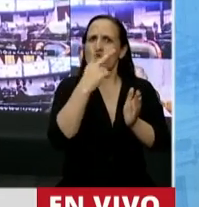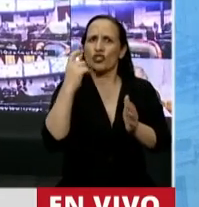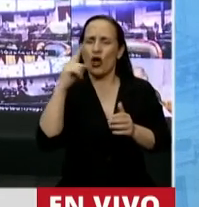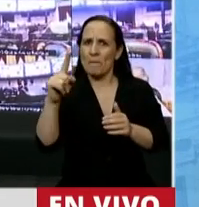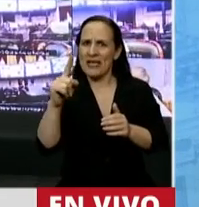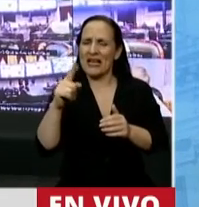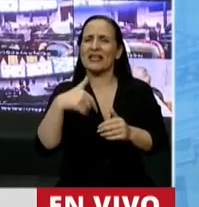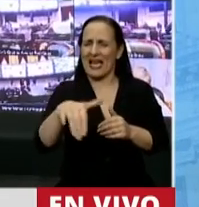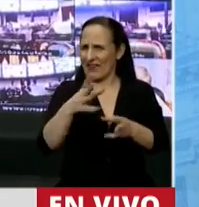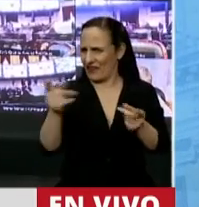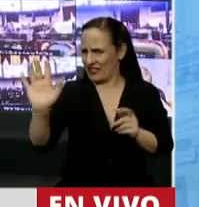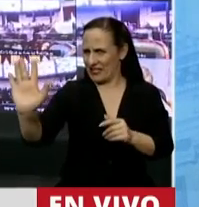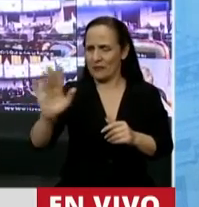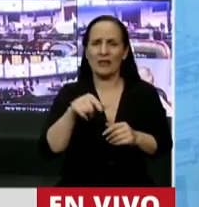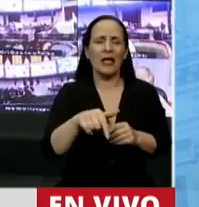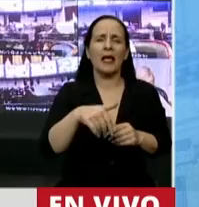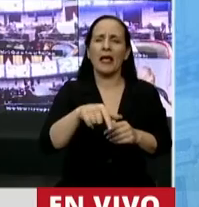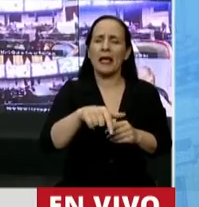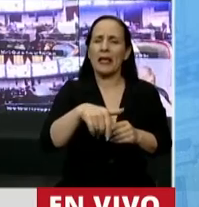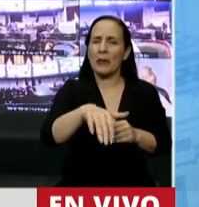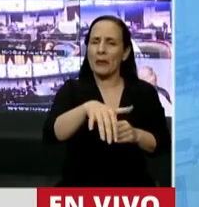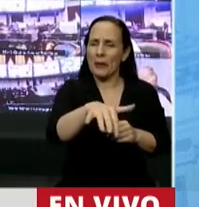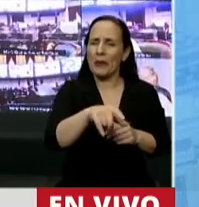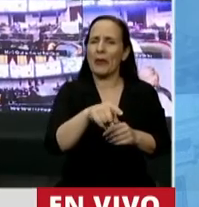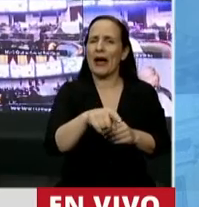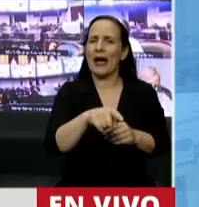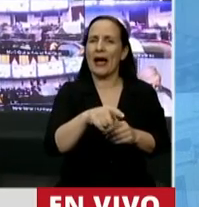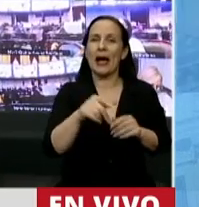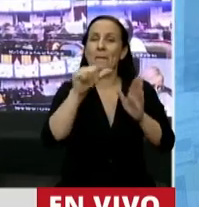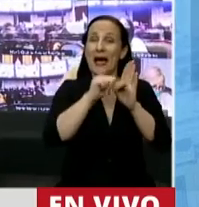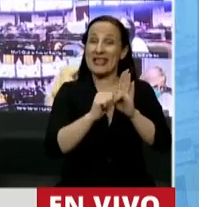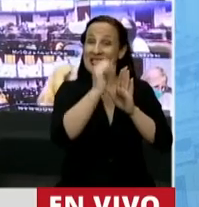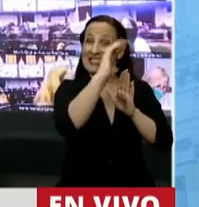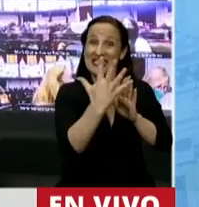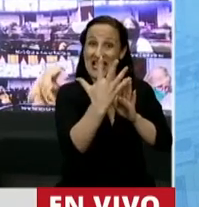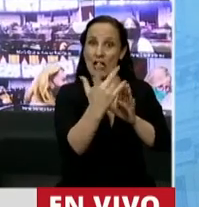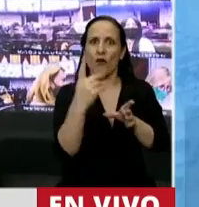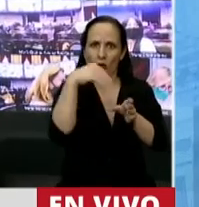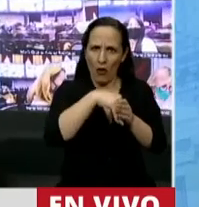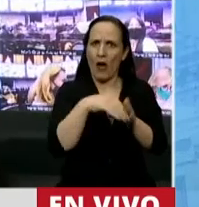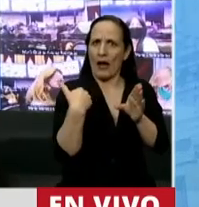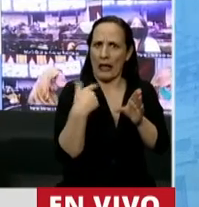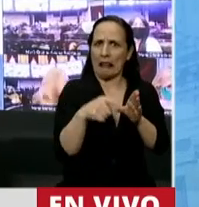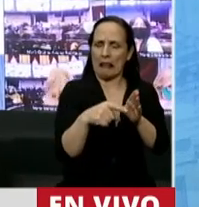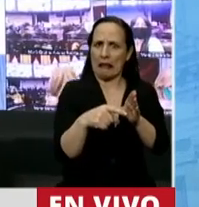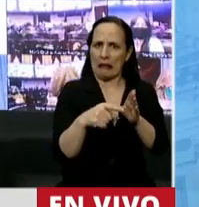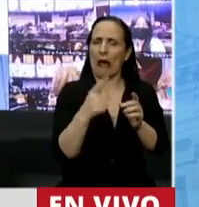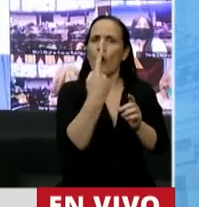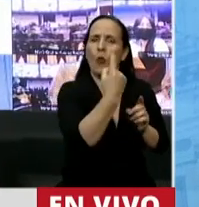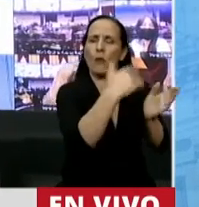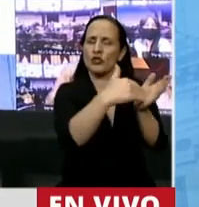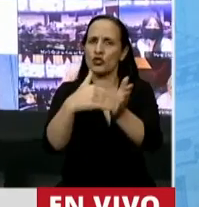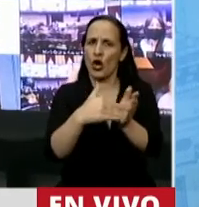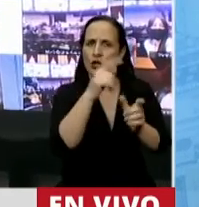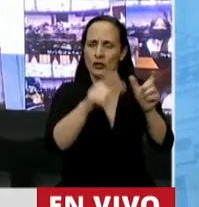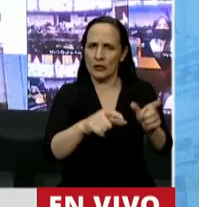pronto estaremos entre los 5 países entre muertes acumuladas por millón. Esto es un